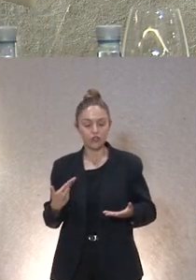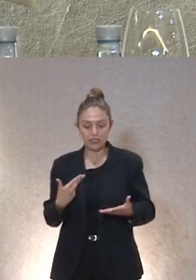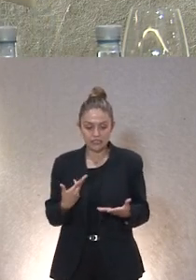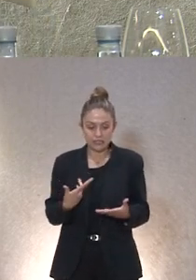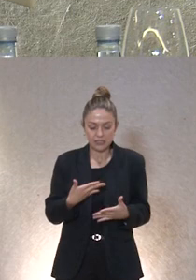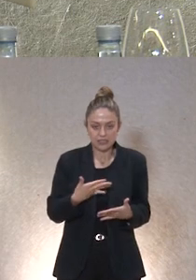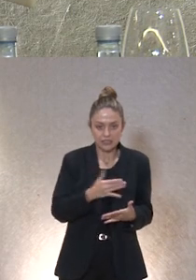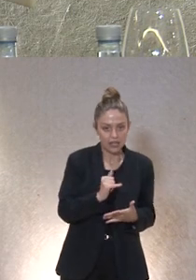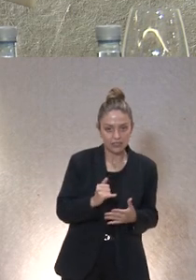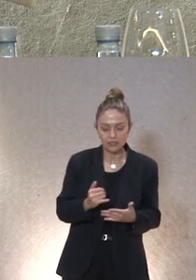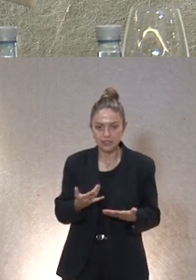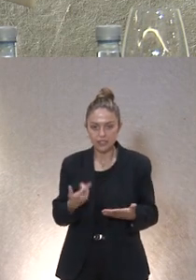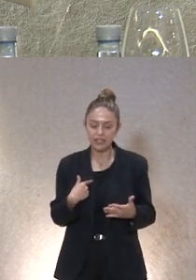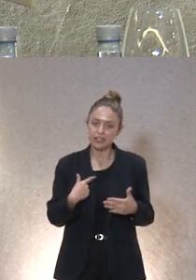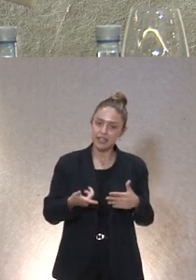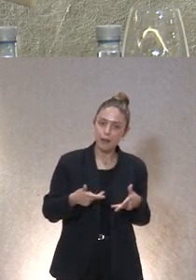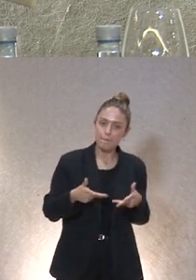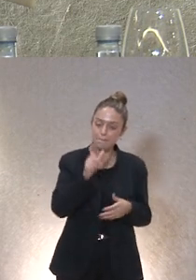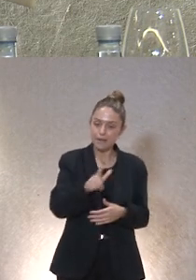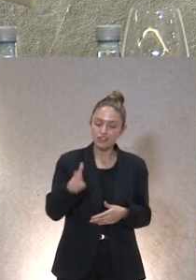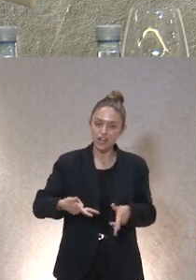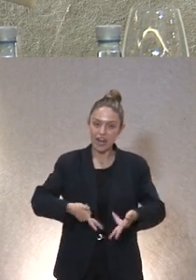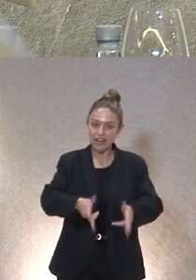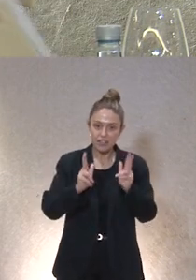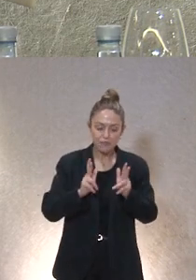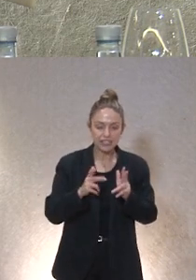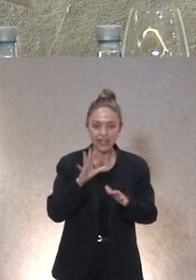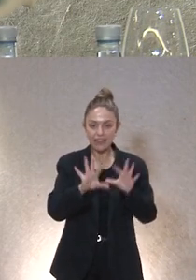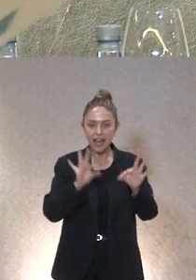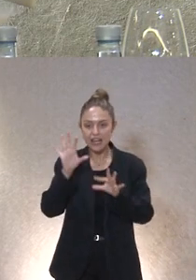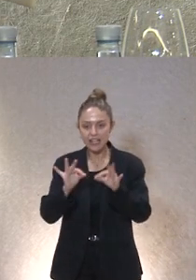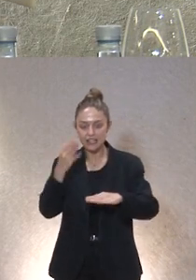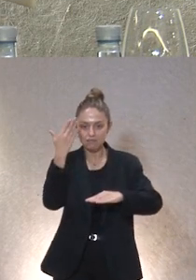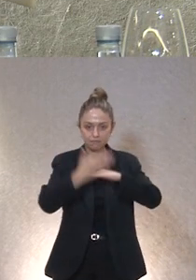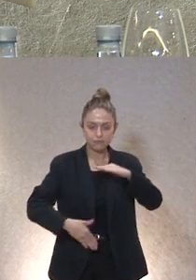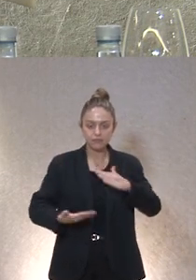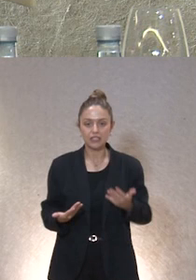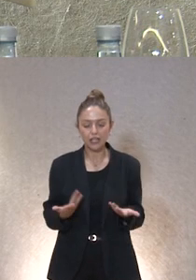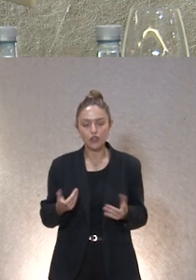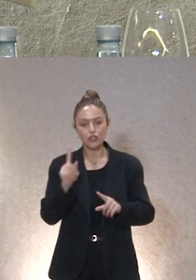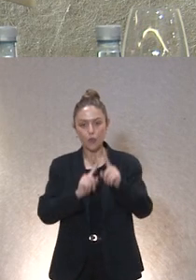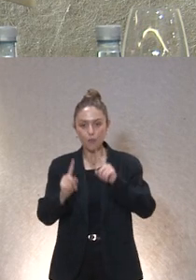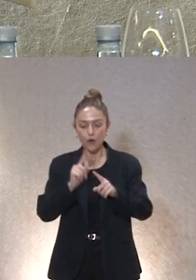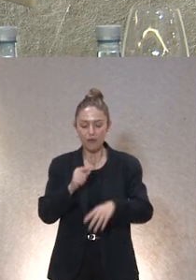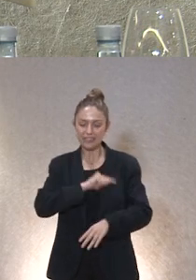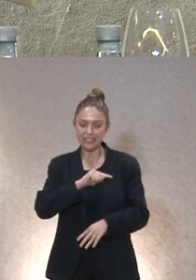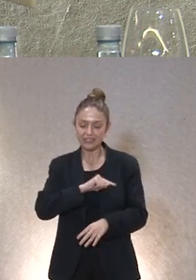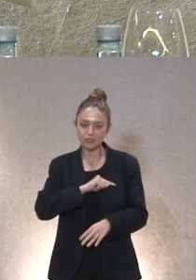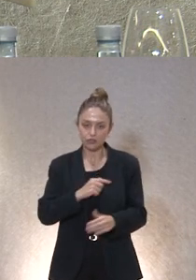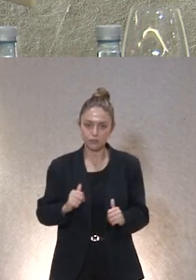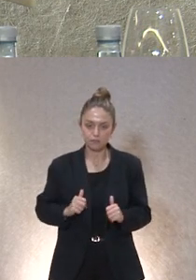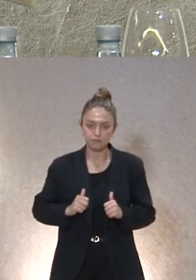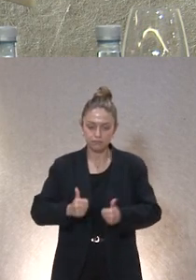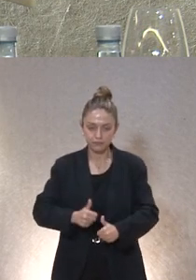existir porque limitas la libertad de la persona en poder elegir y hay empresas a entrar en dilemas éticos importantes sí